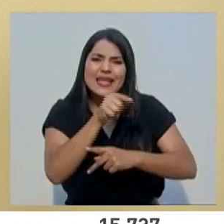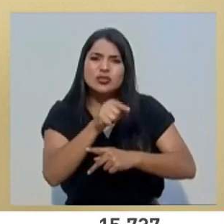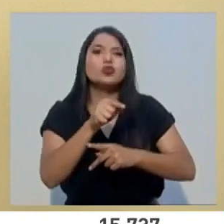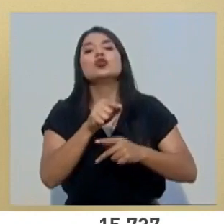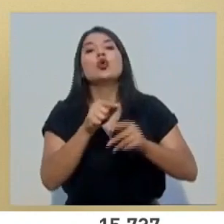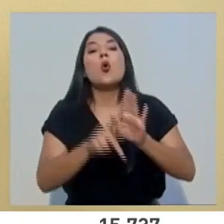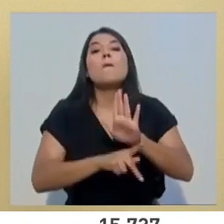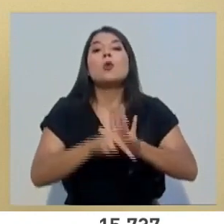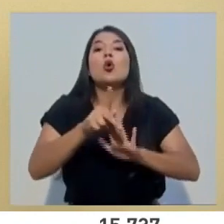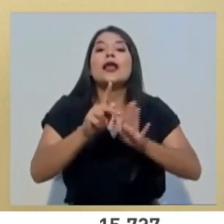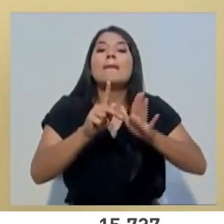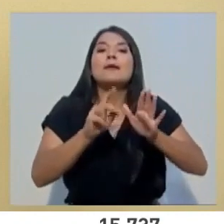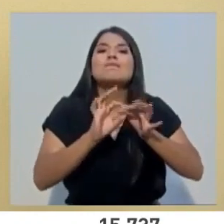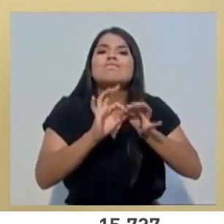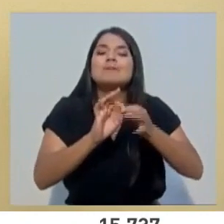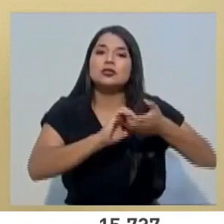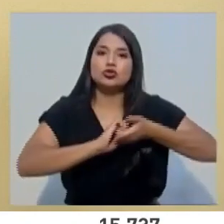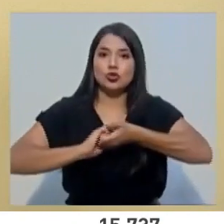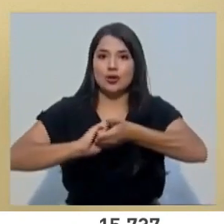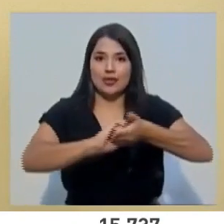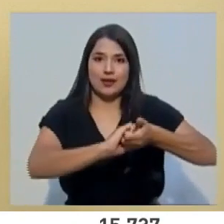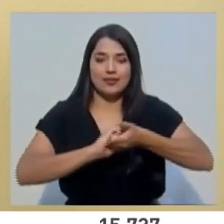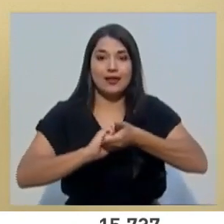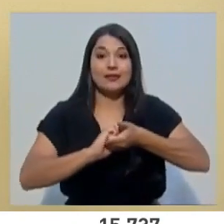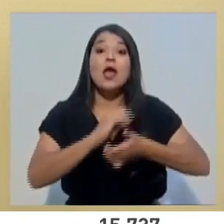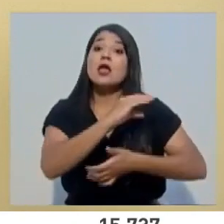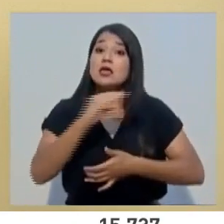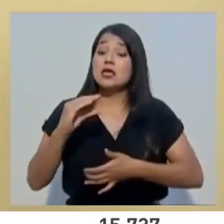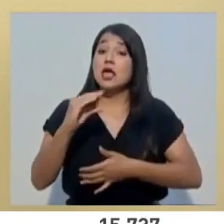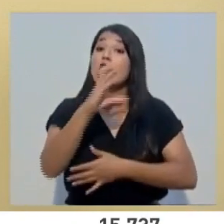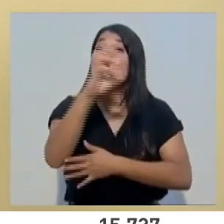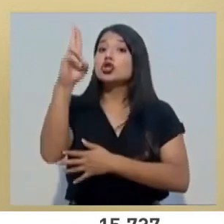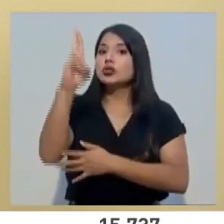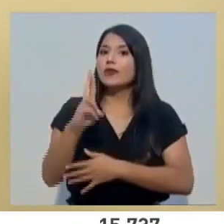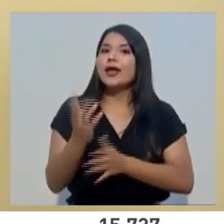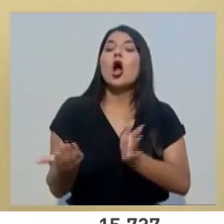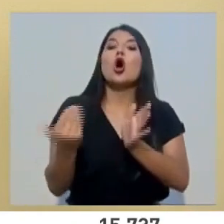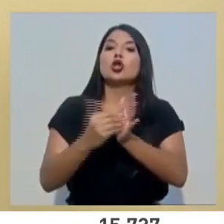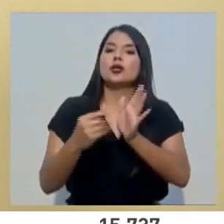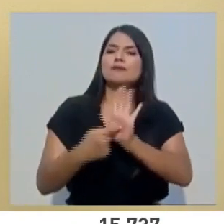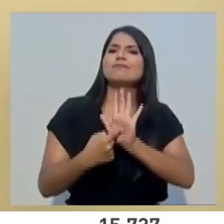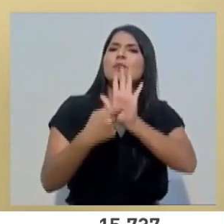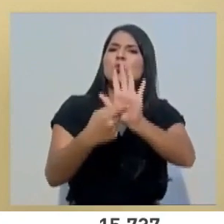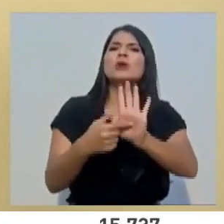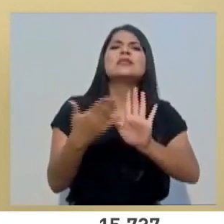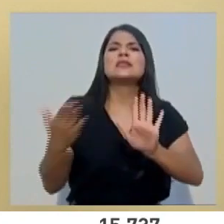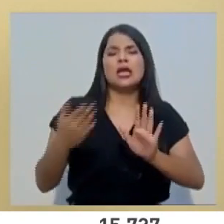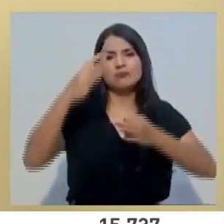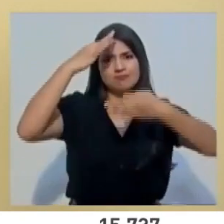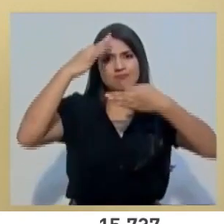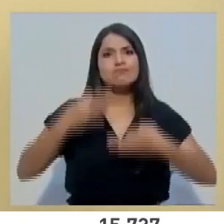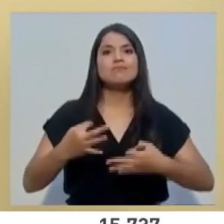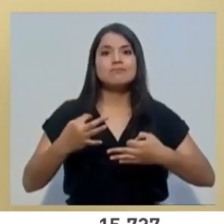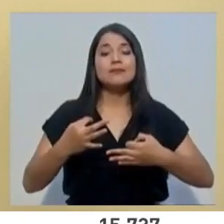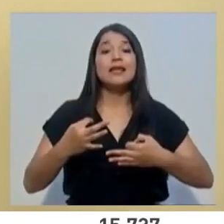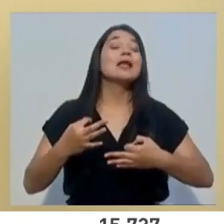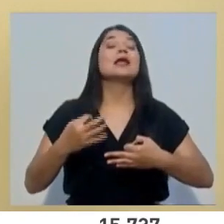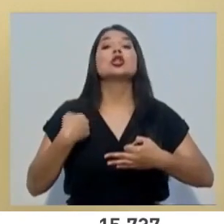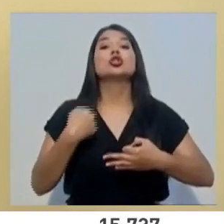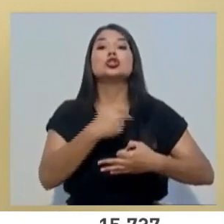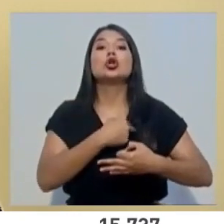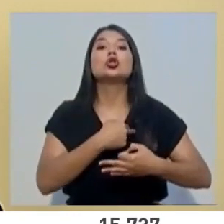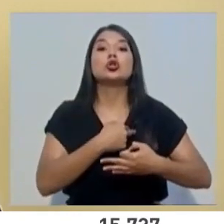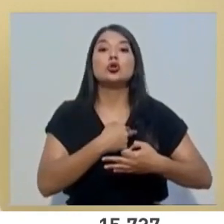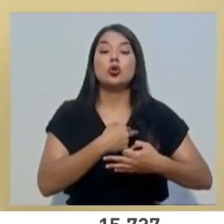solidaridad mediante el cual el país demuestra una vez más su convicción en que es la paz